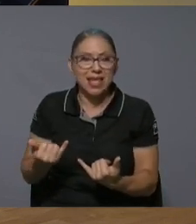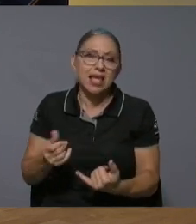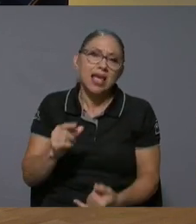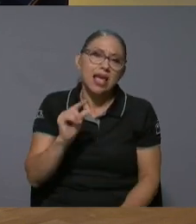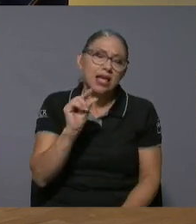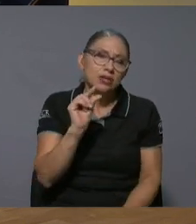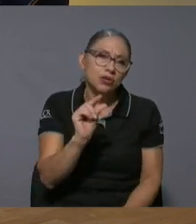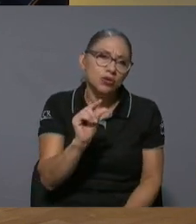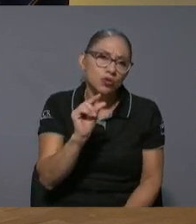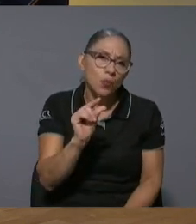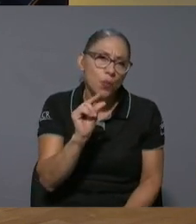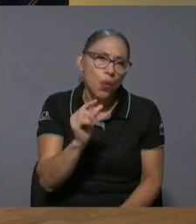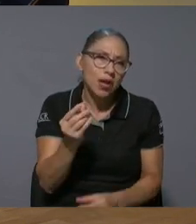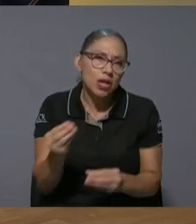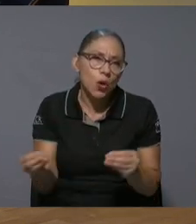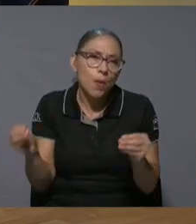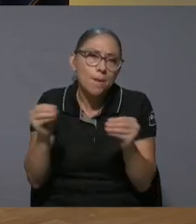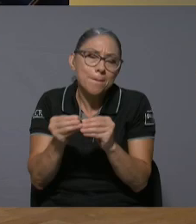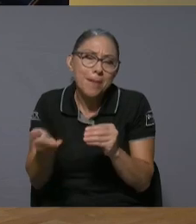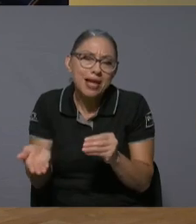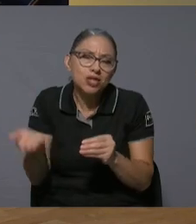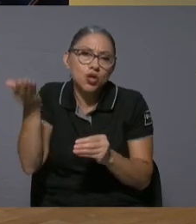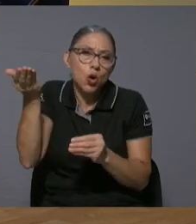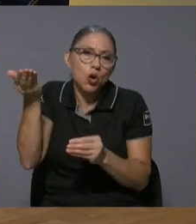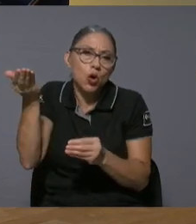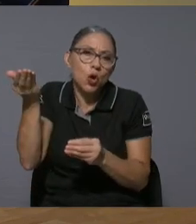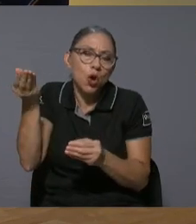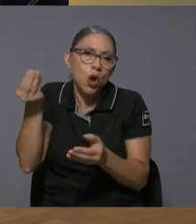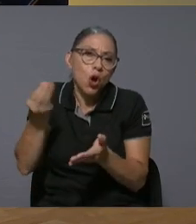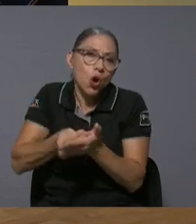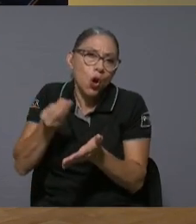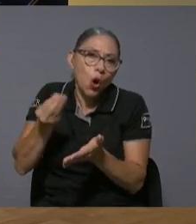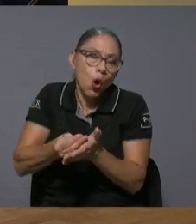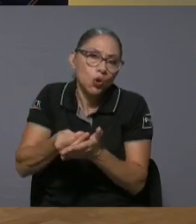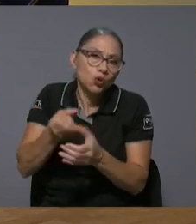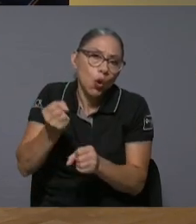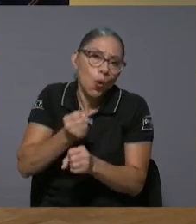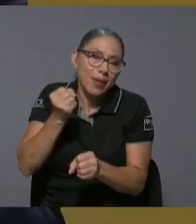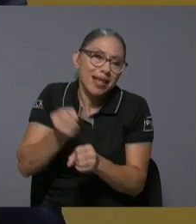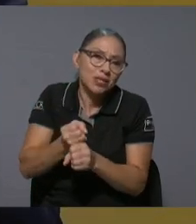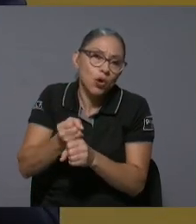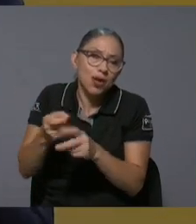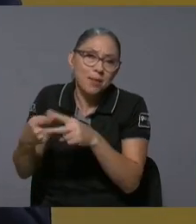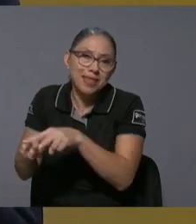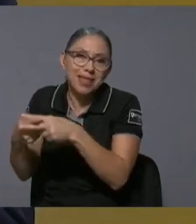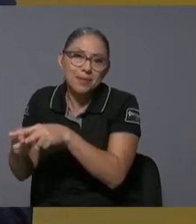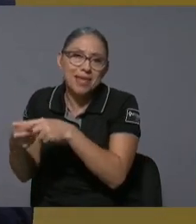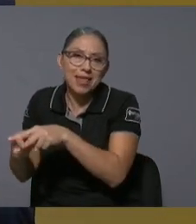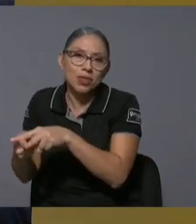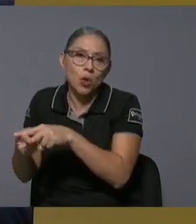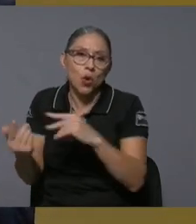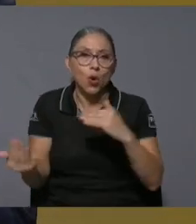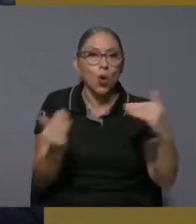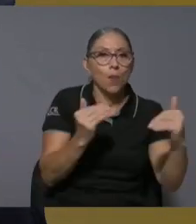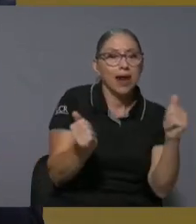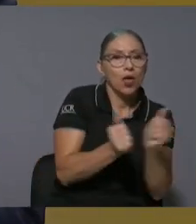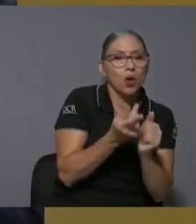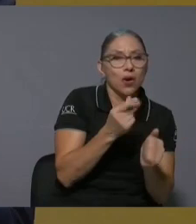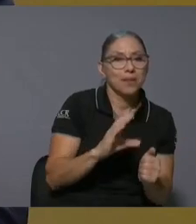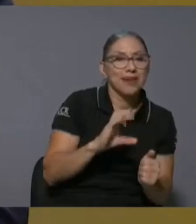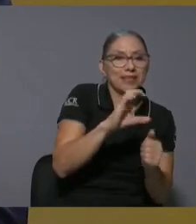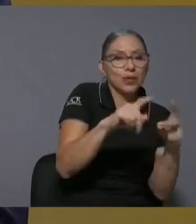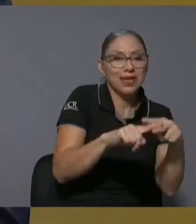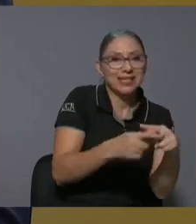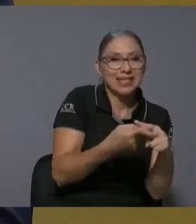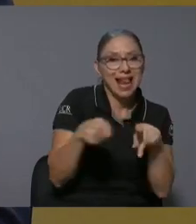mayor el costo de operación y mantenimiento o la inversión en operación y mantenimiento que la inversión inicial eso es algo que creo que tenemos que